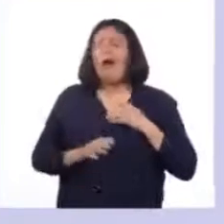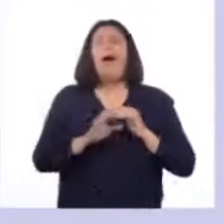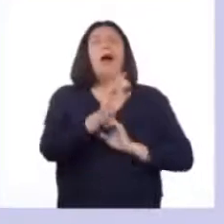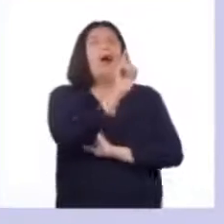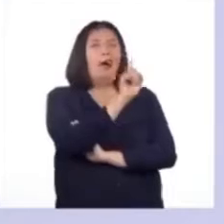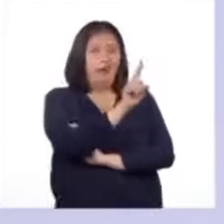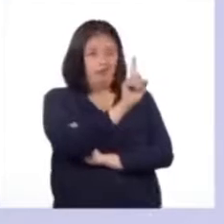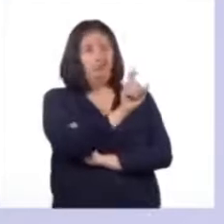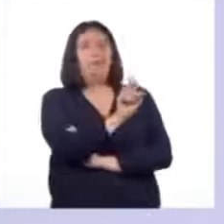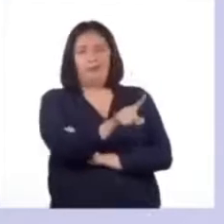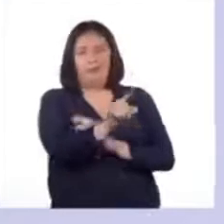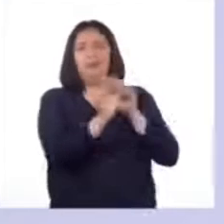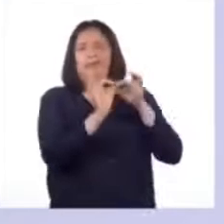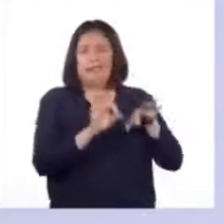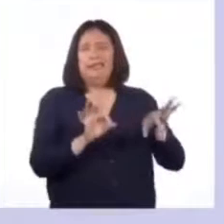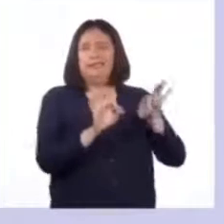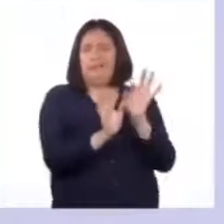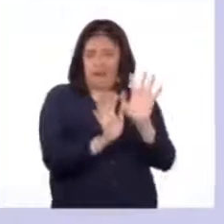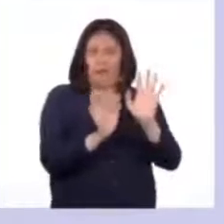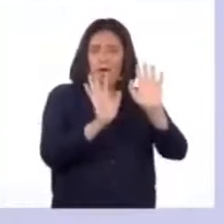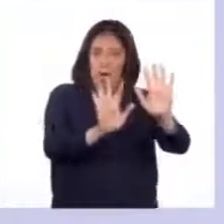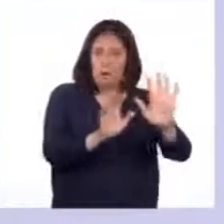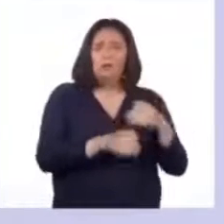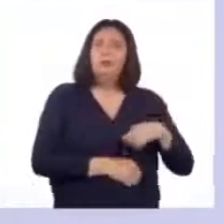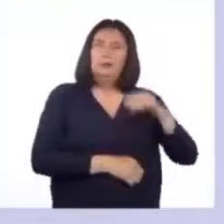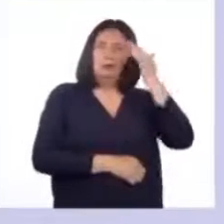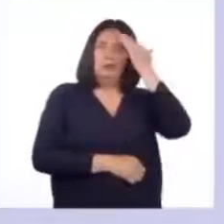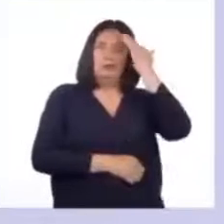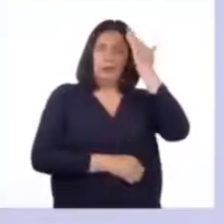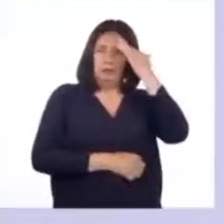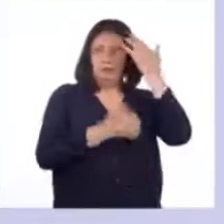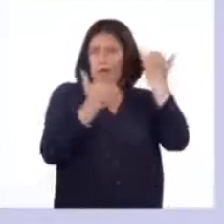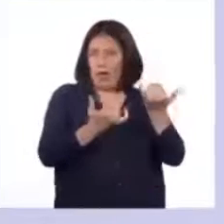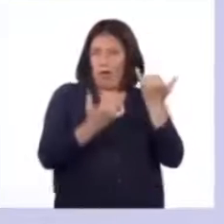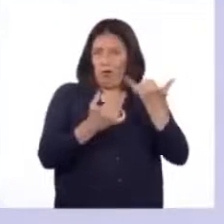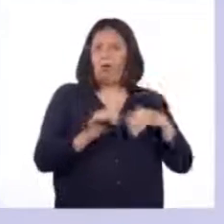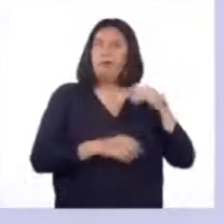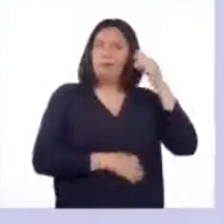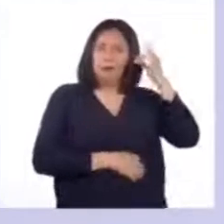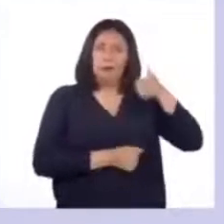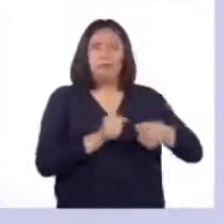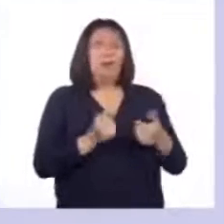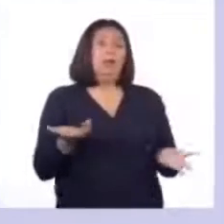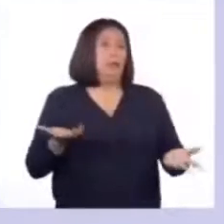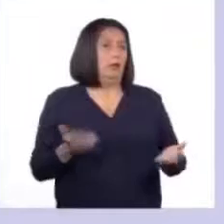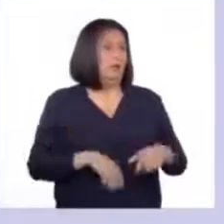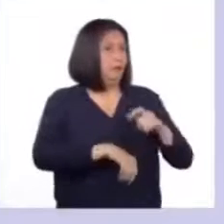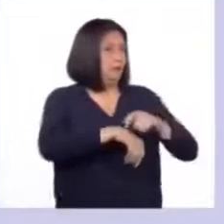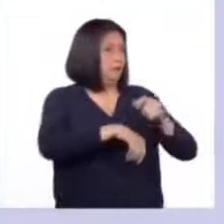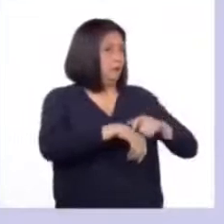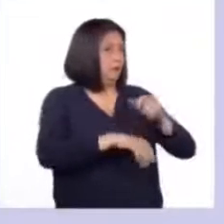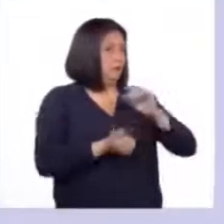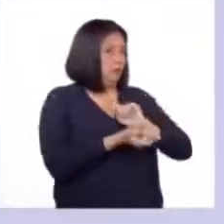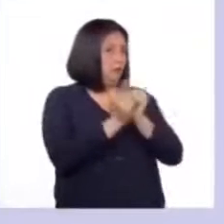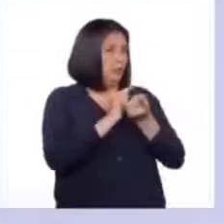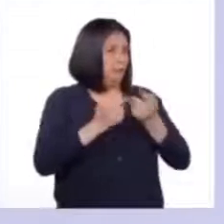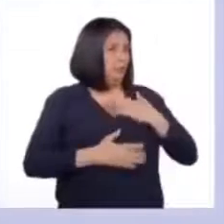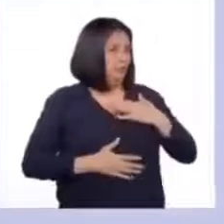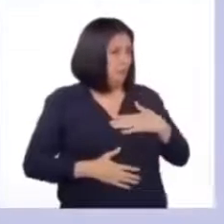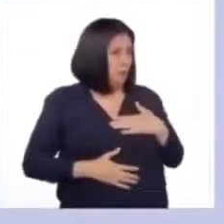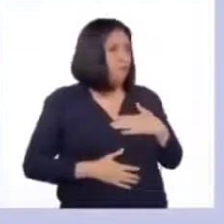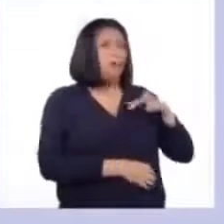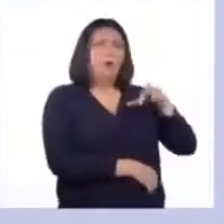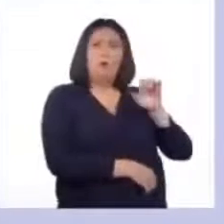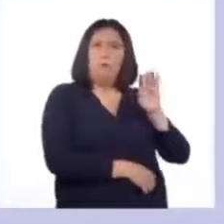pregunta muy importante. Vamos a repasar lo que sabemos hasta el momento. La pubertad, tal como dijimos,